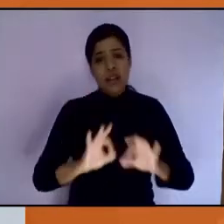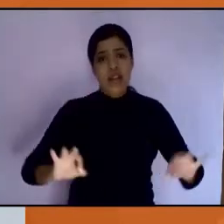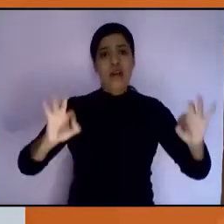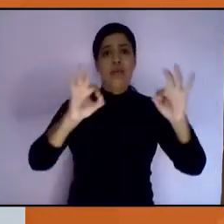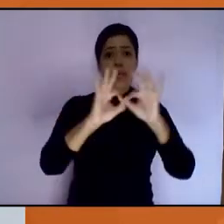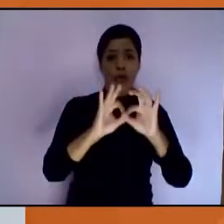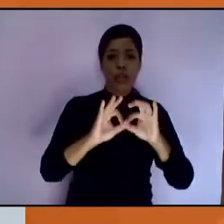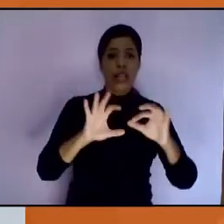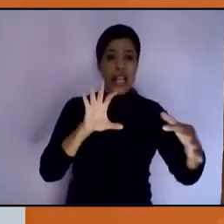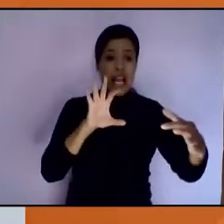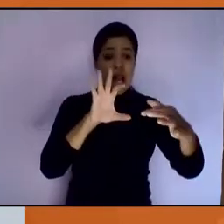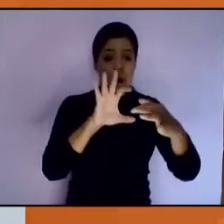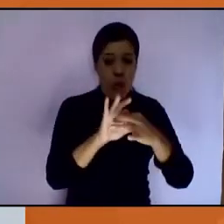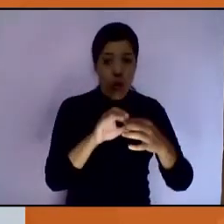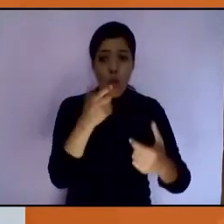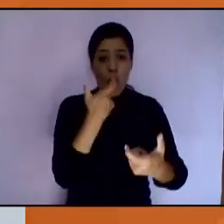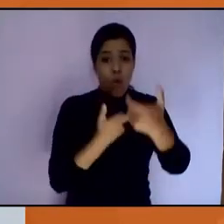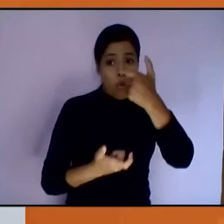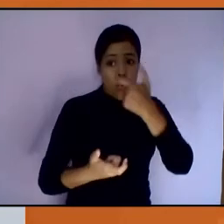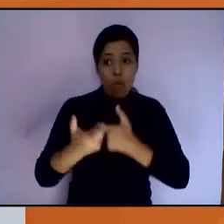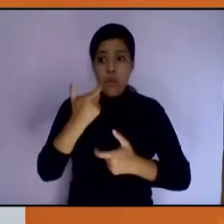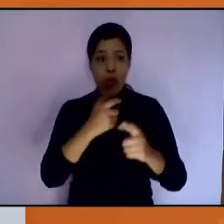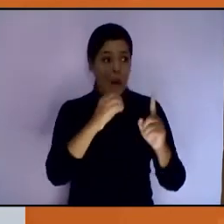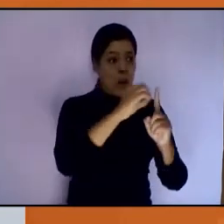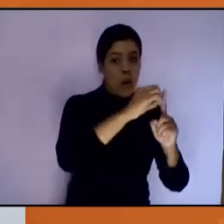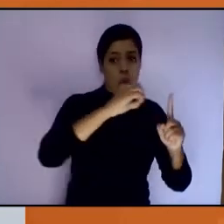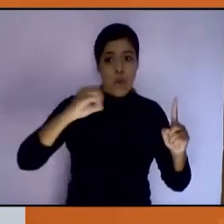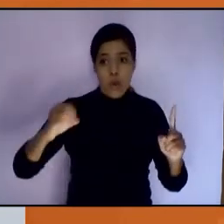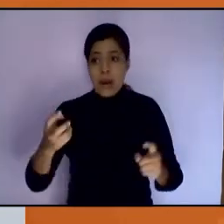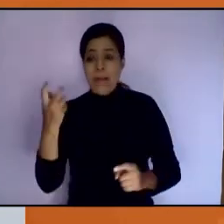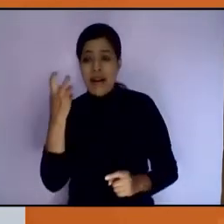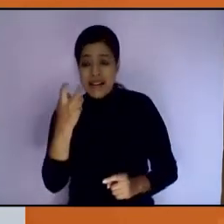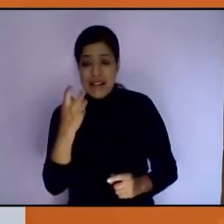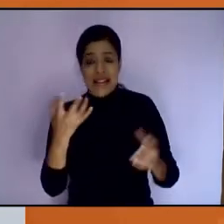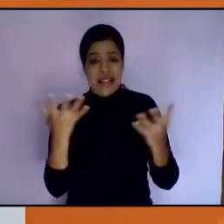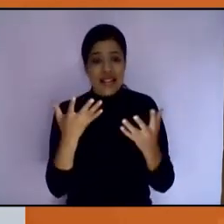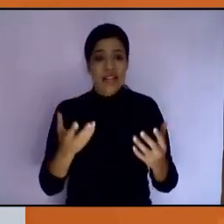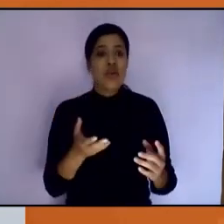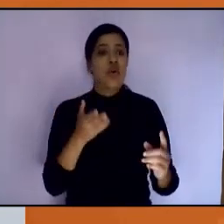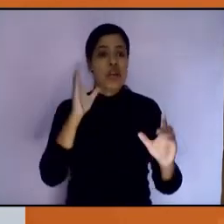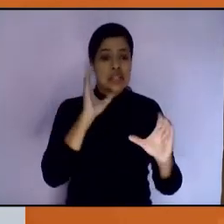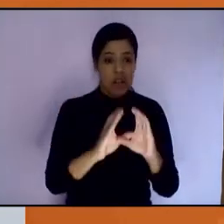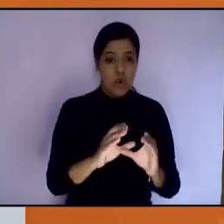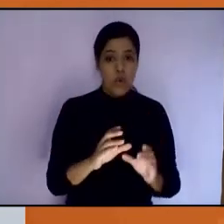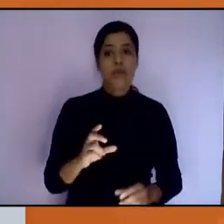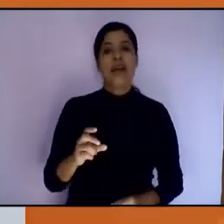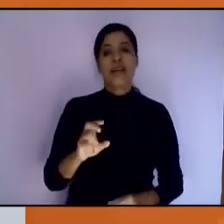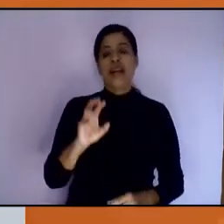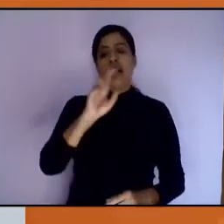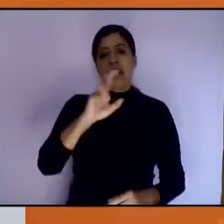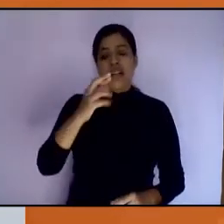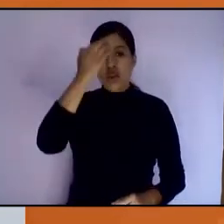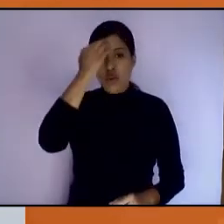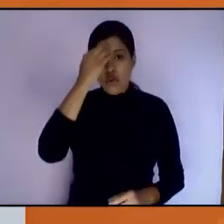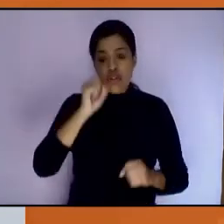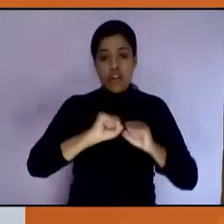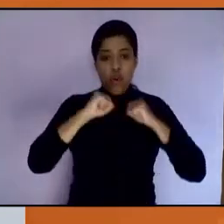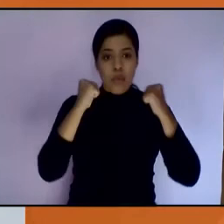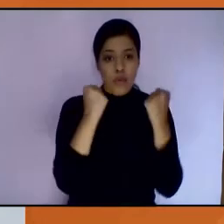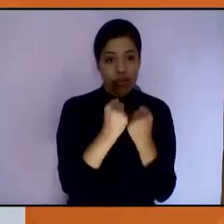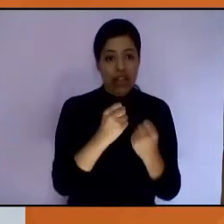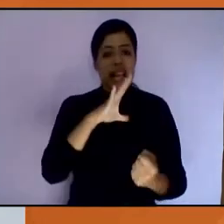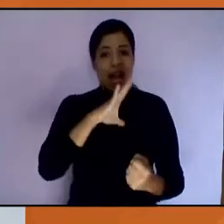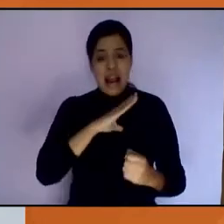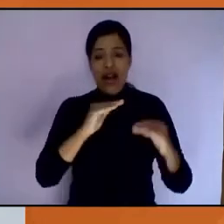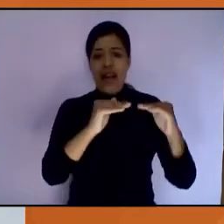mayor concordancia presupuestal y programática para llevar a cabo estas acciones. Debemos reconocer como sociedad que la igualdad